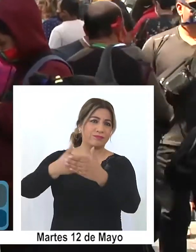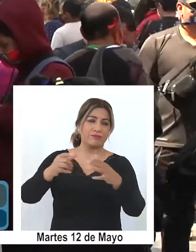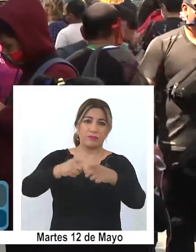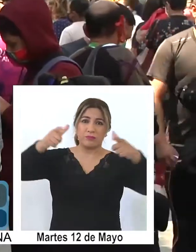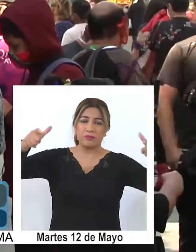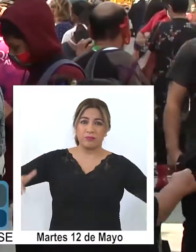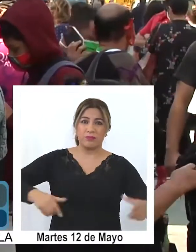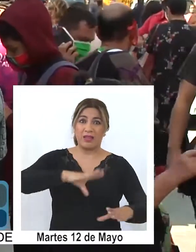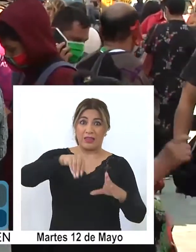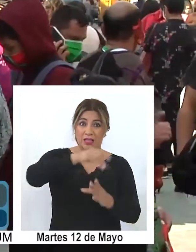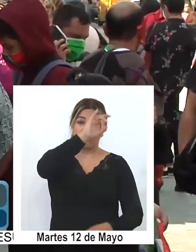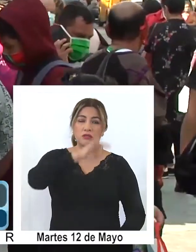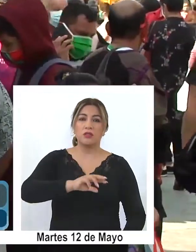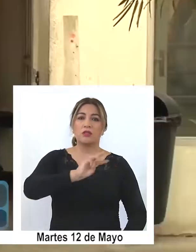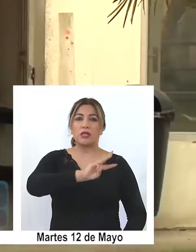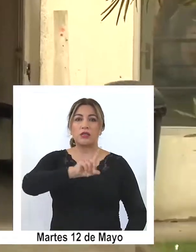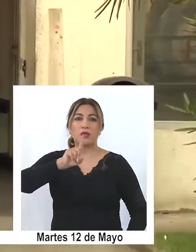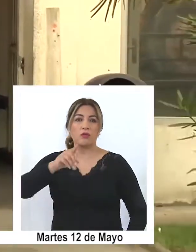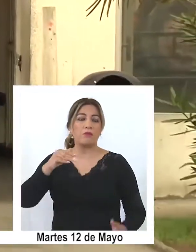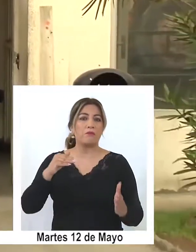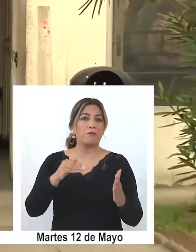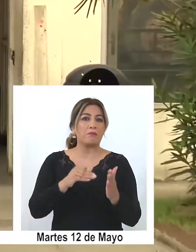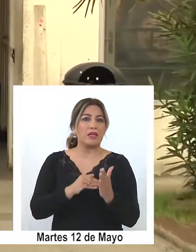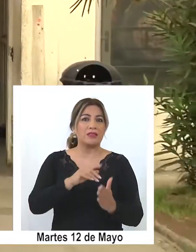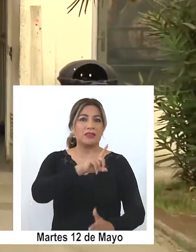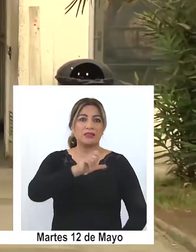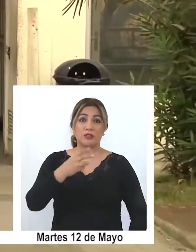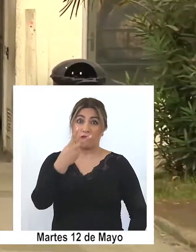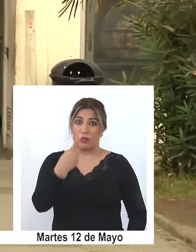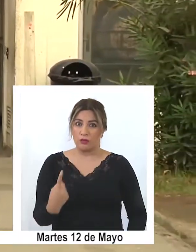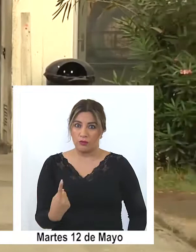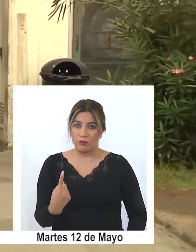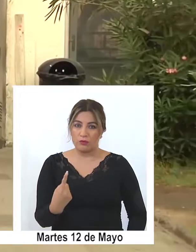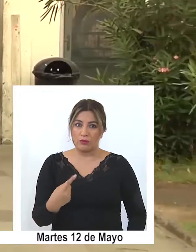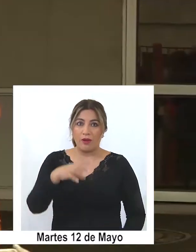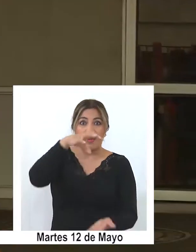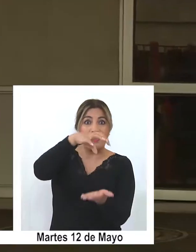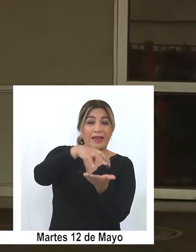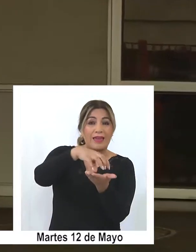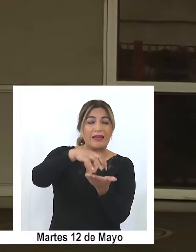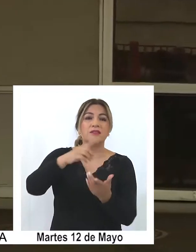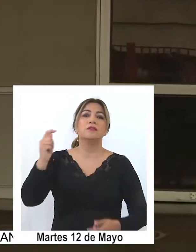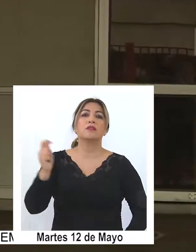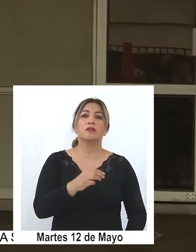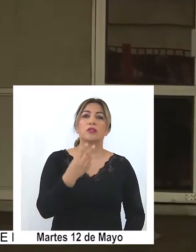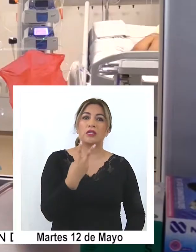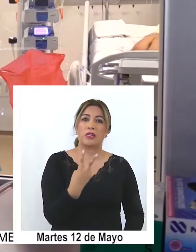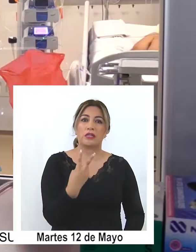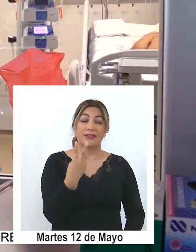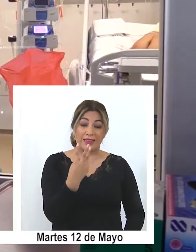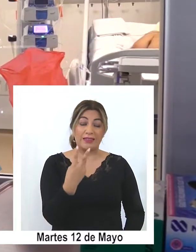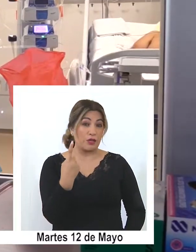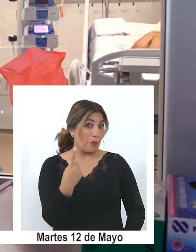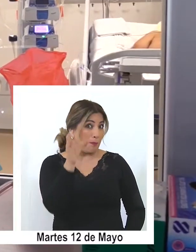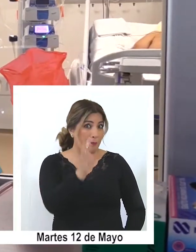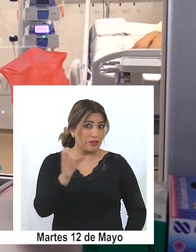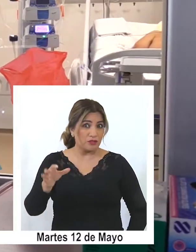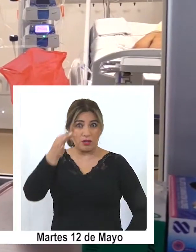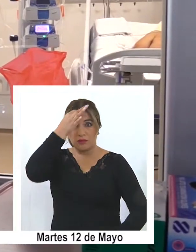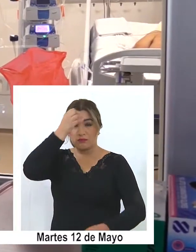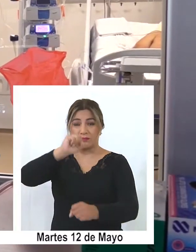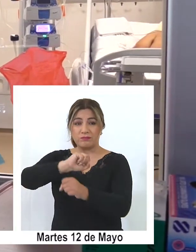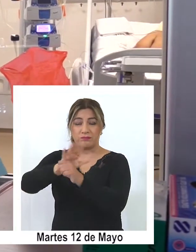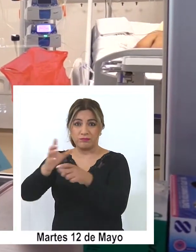de contagios en Chile a 31.721. En Tarapacá fueron 31 las personas que se